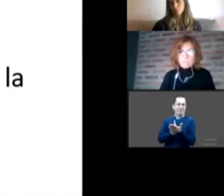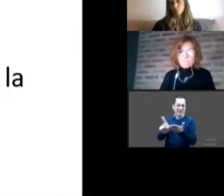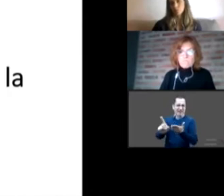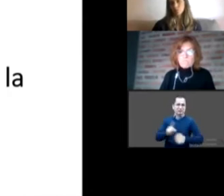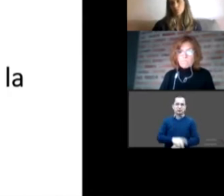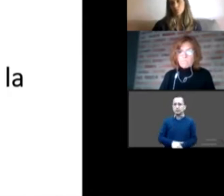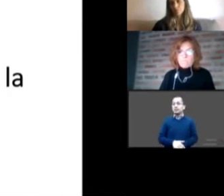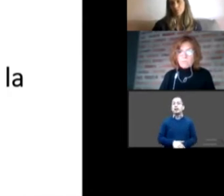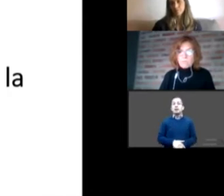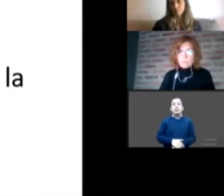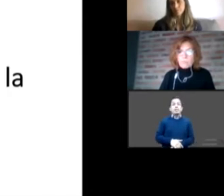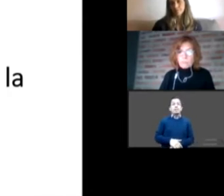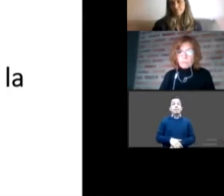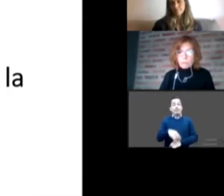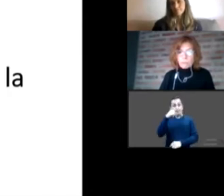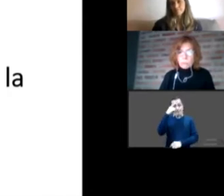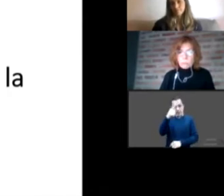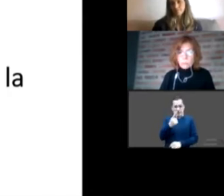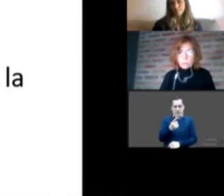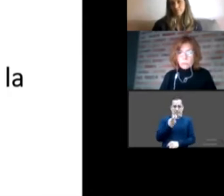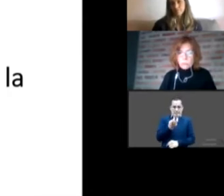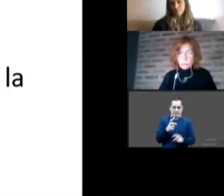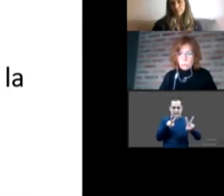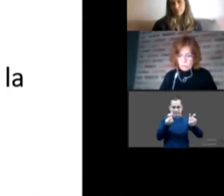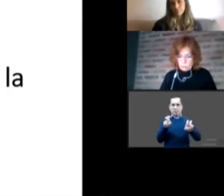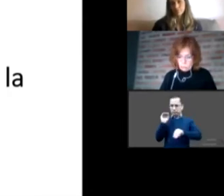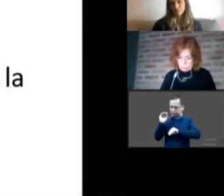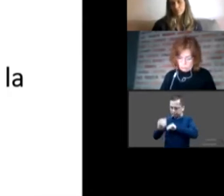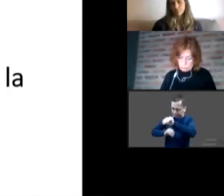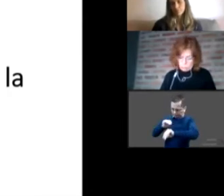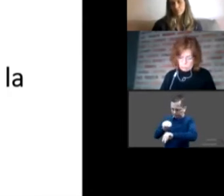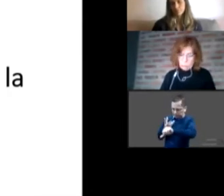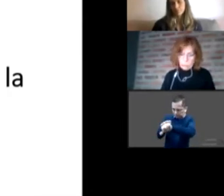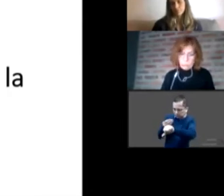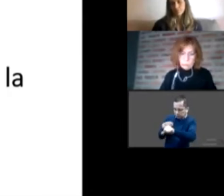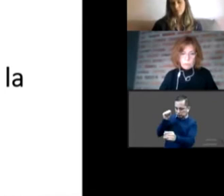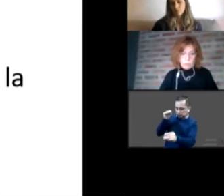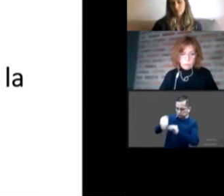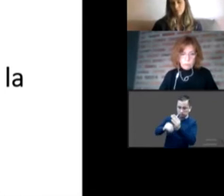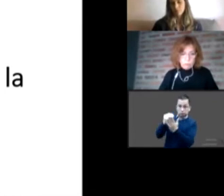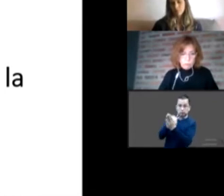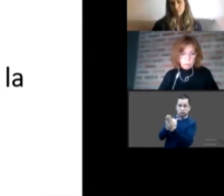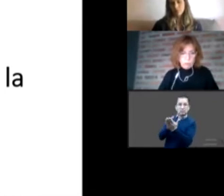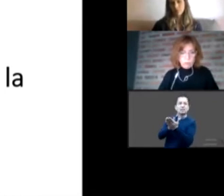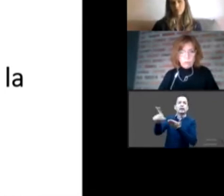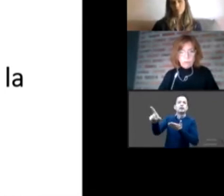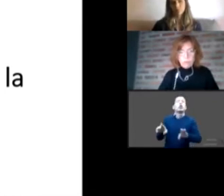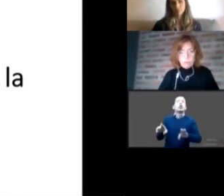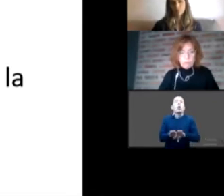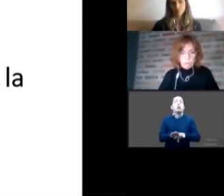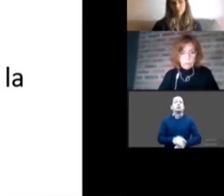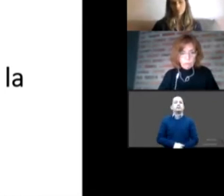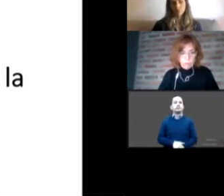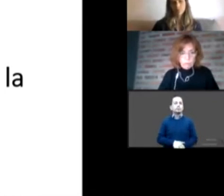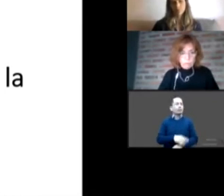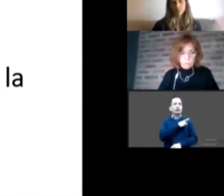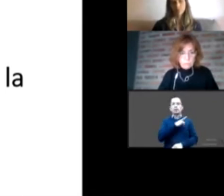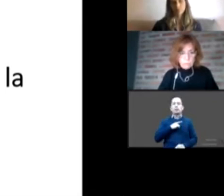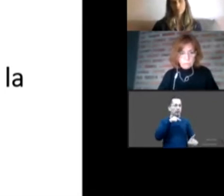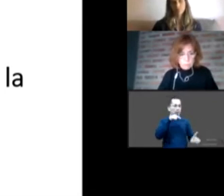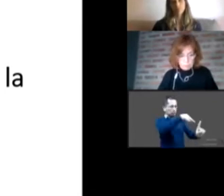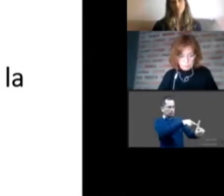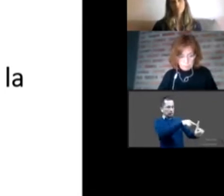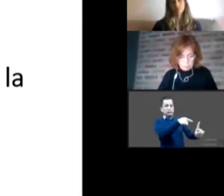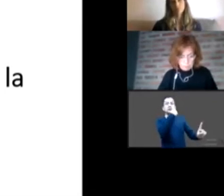la apuesta central es la continuidad de la vida y eso nos implica responsabilidades